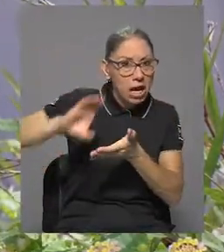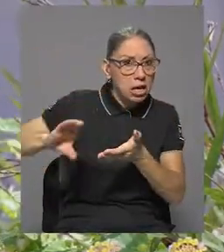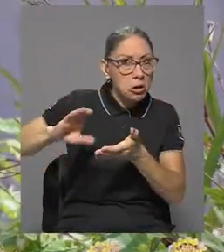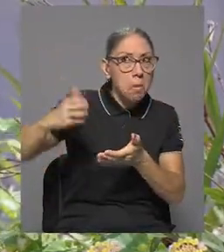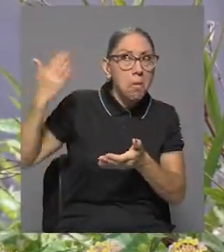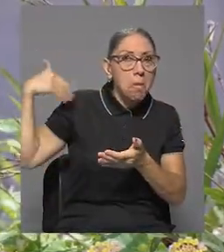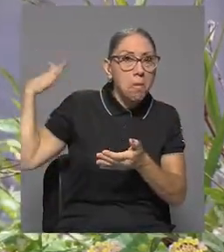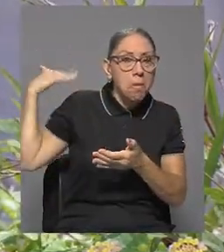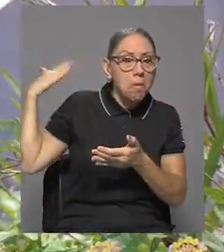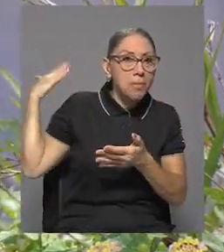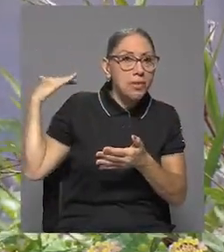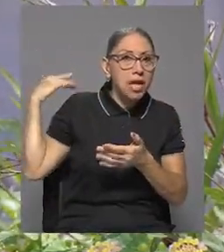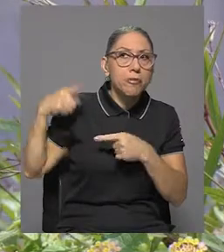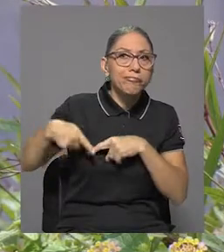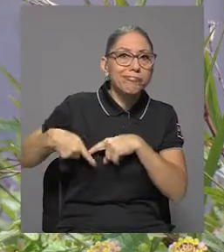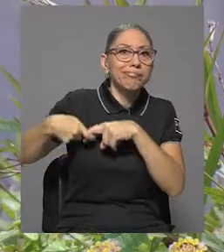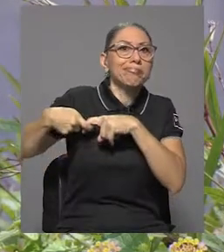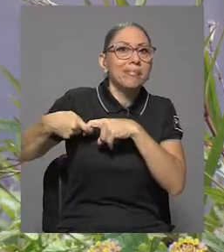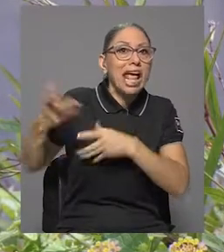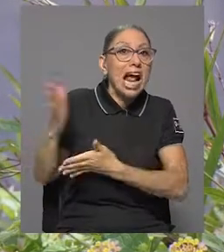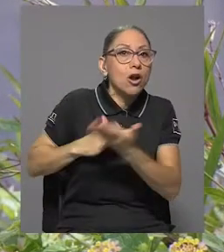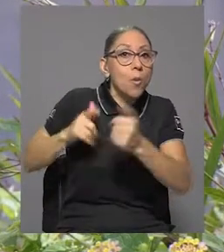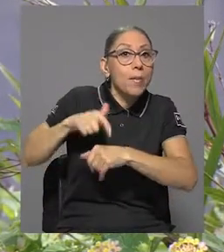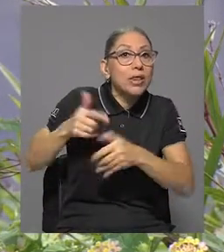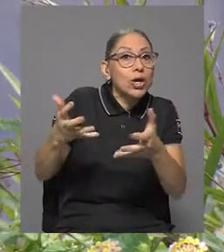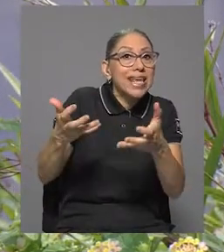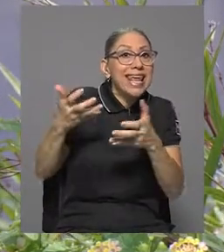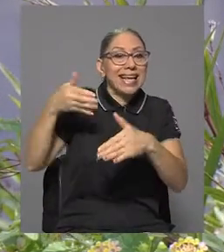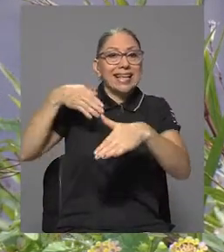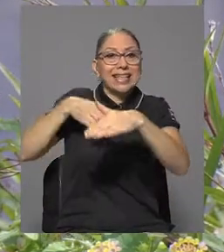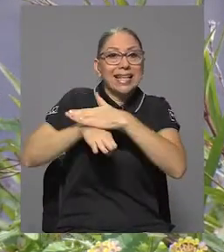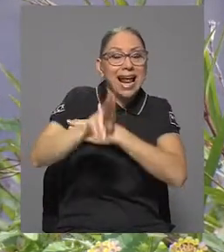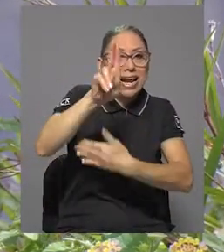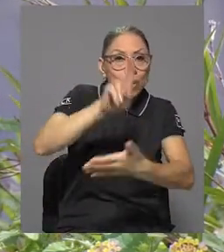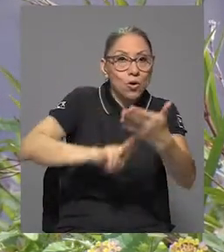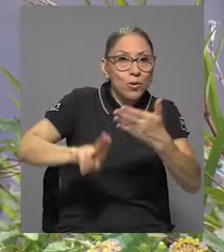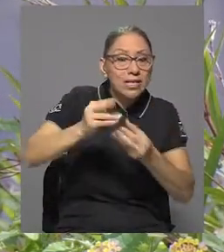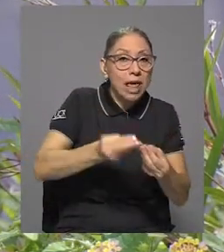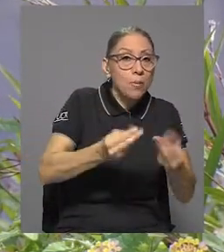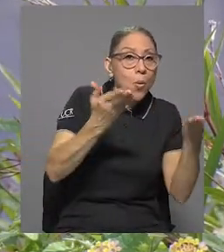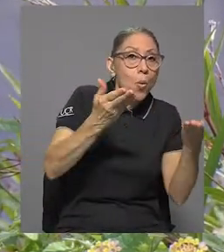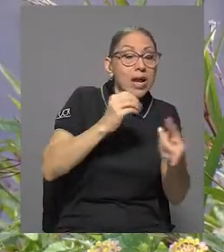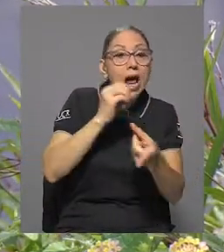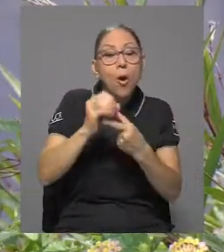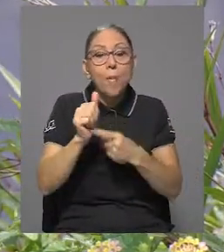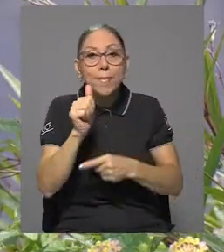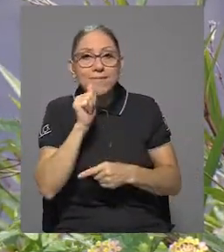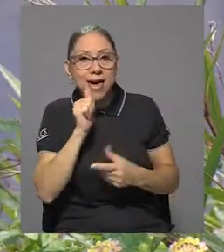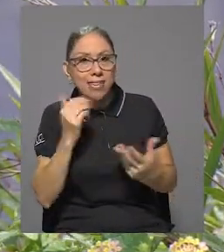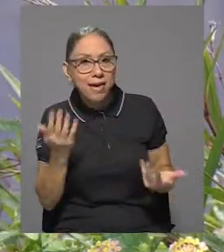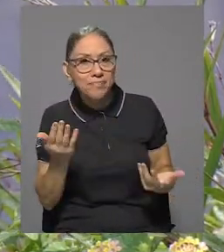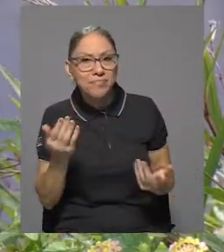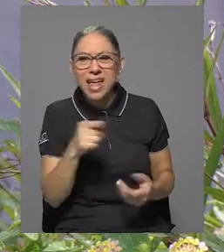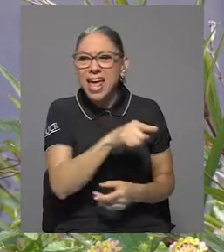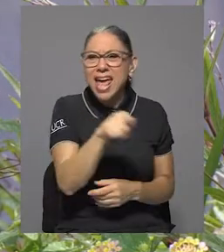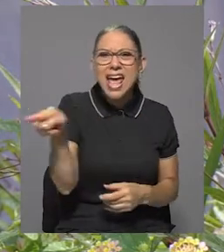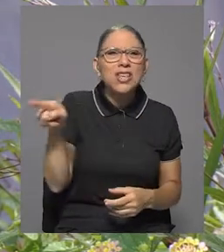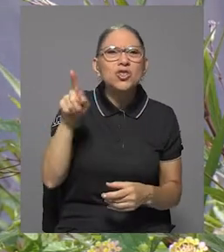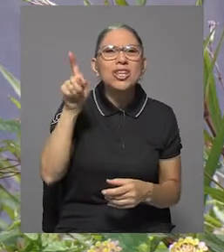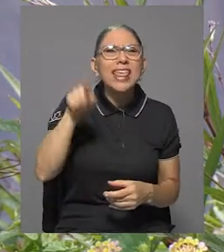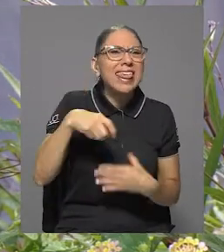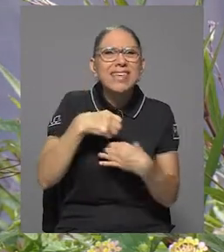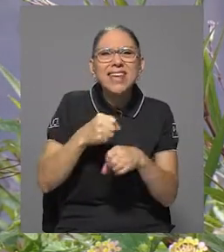secundaria hace algunos años atrás y piensan en algún momento poder optar a la educación superior pública o privada,